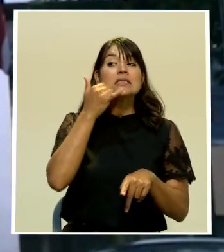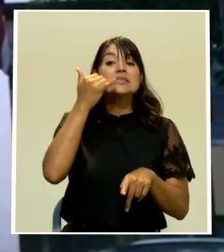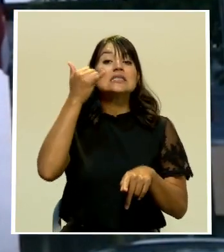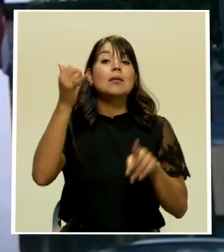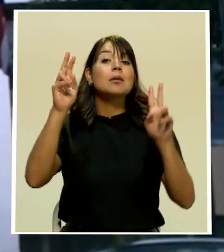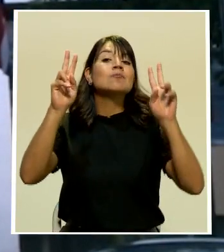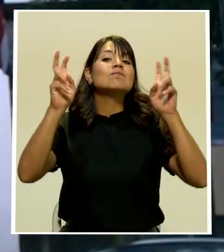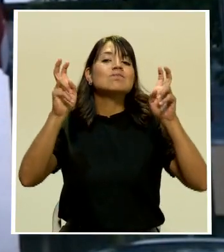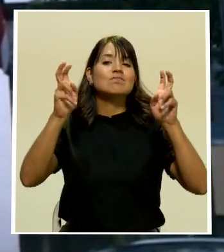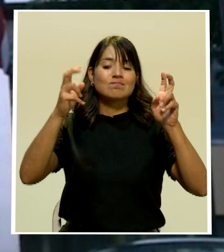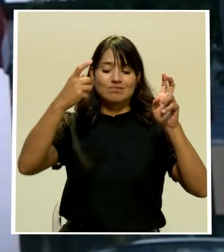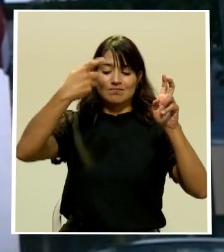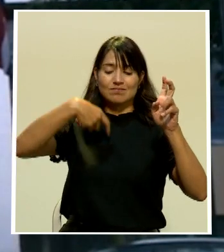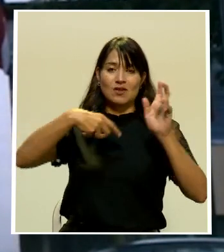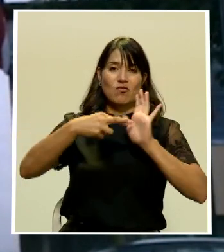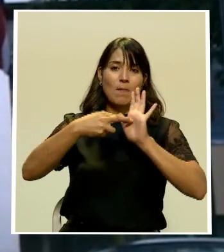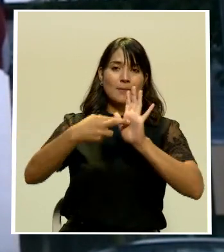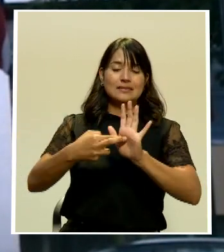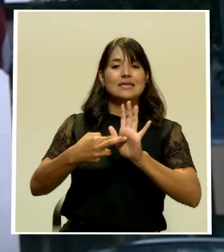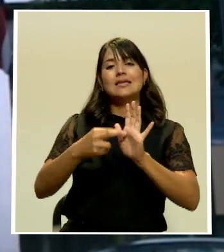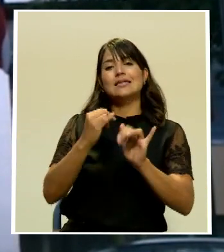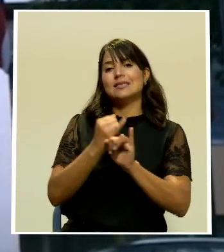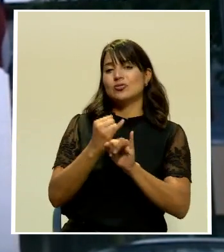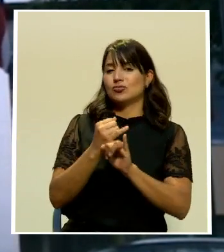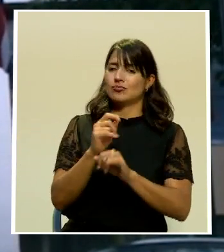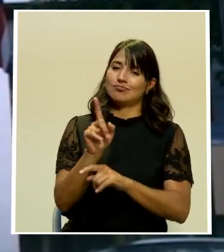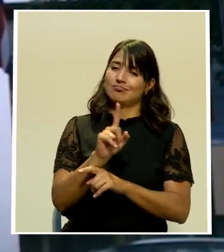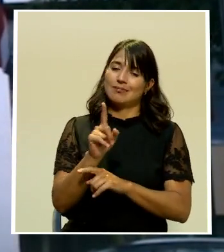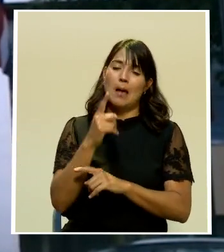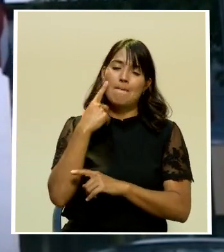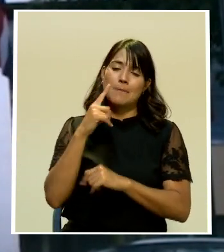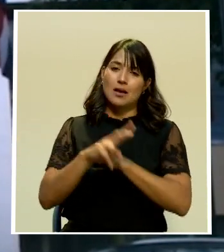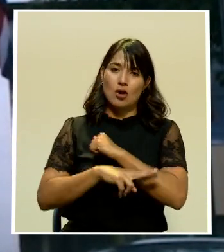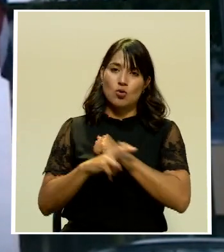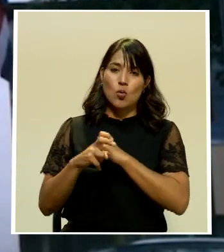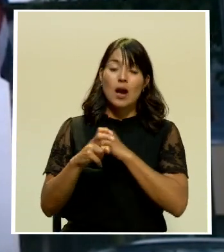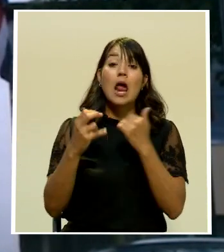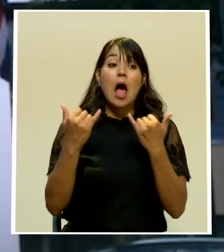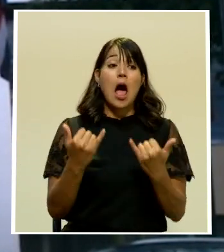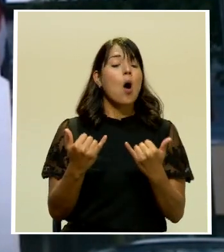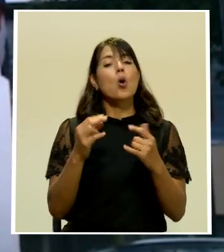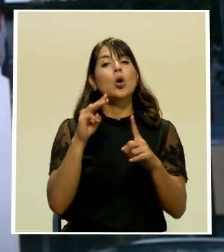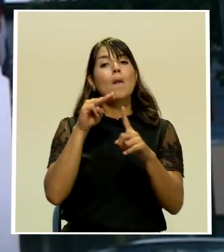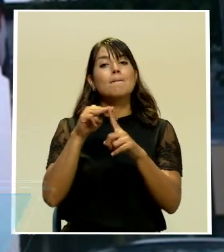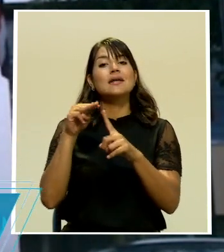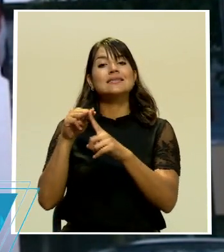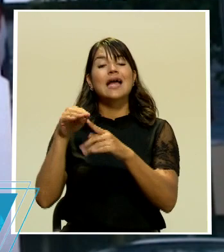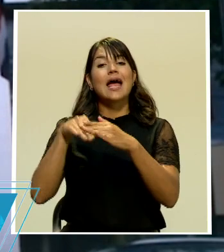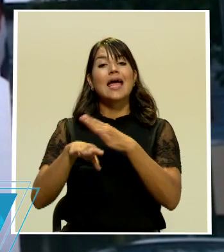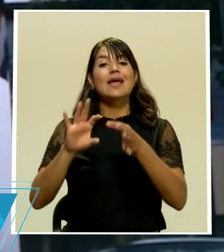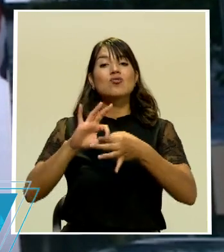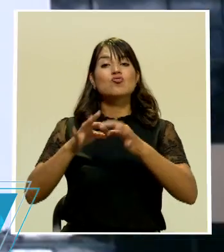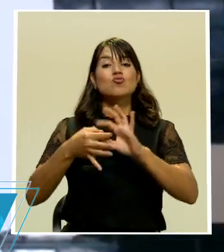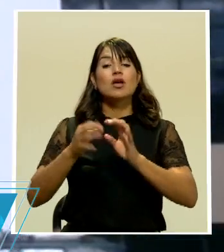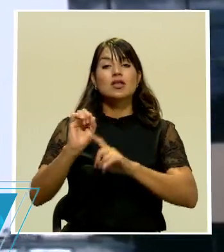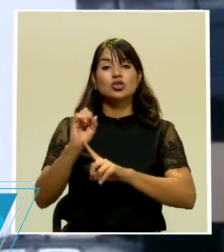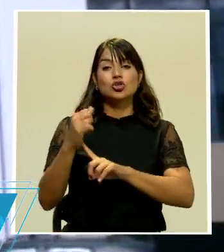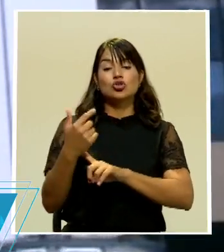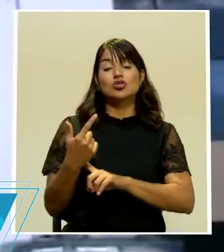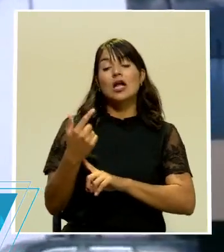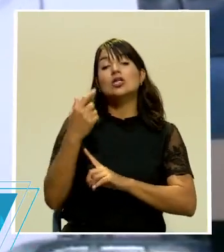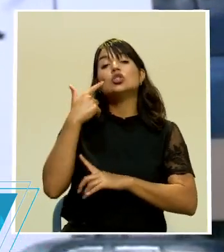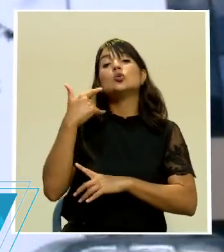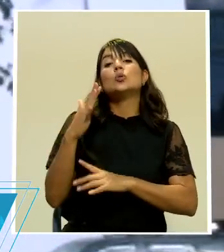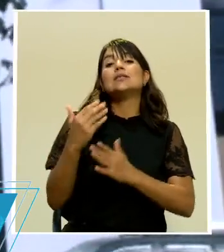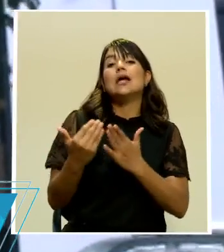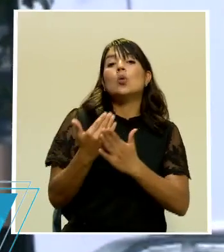institución para cometer estafas. Al parecer, circula un mensaje en redes sociales de un nuevo programa del gobierno de